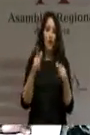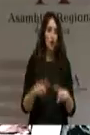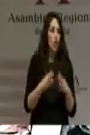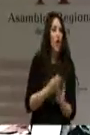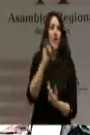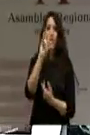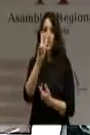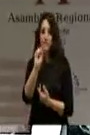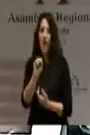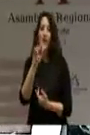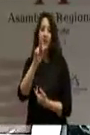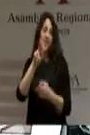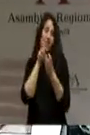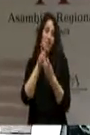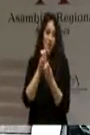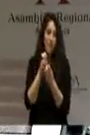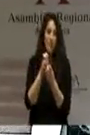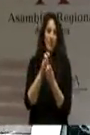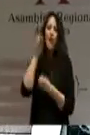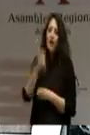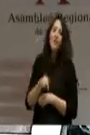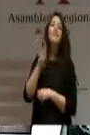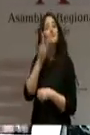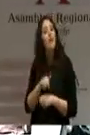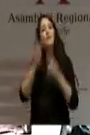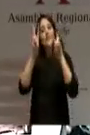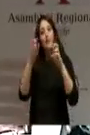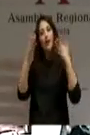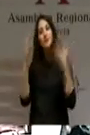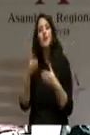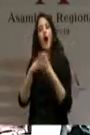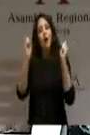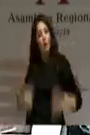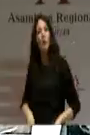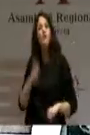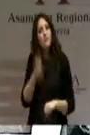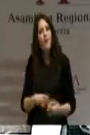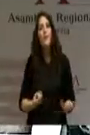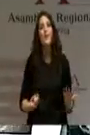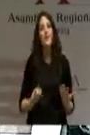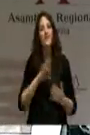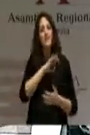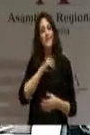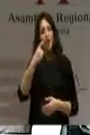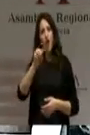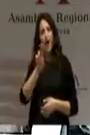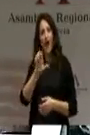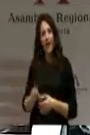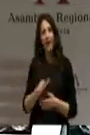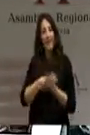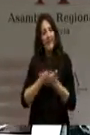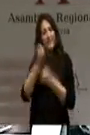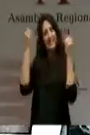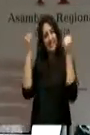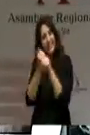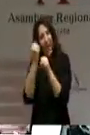y RPF. Ahí tenemos otro punto en donde puede haber acuerdo, señor Garre. Trabaje usted y le acompañaremos